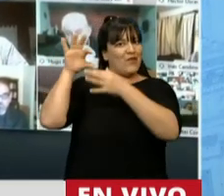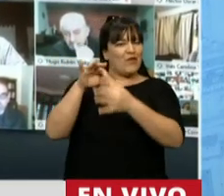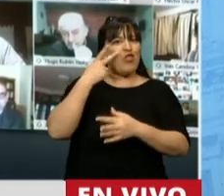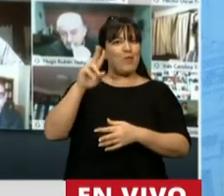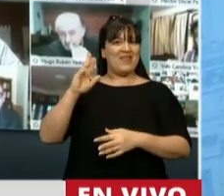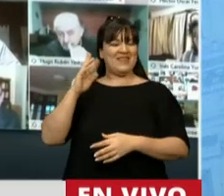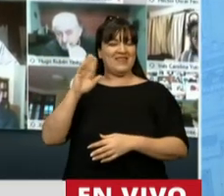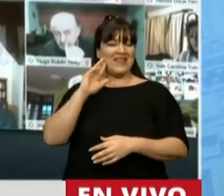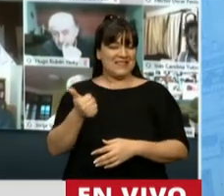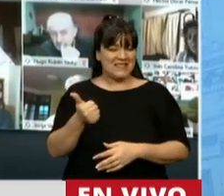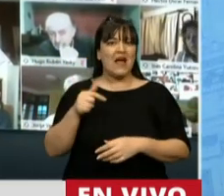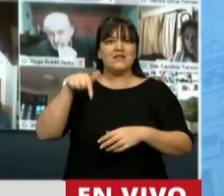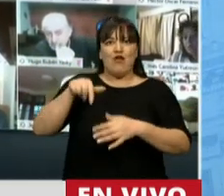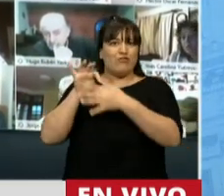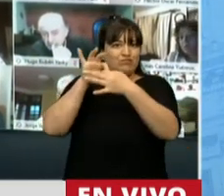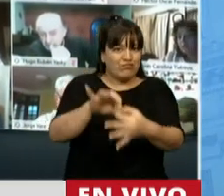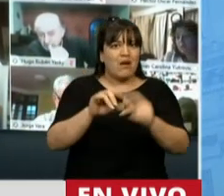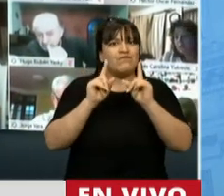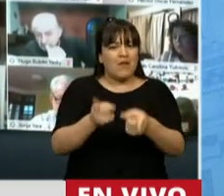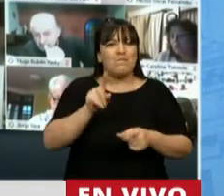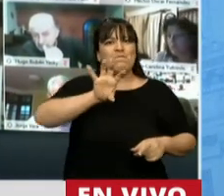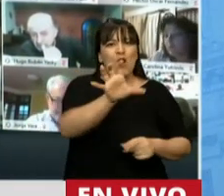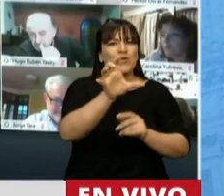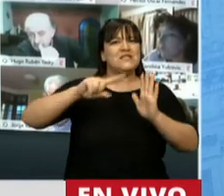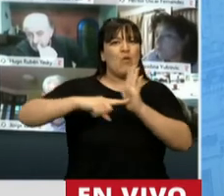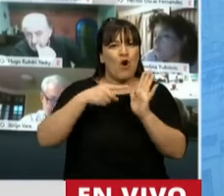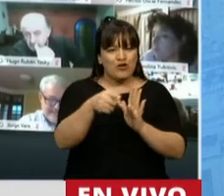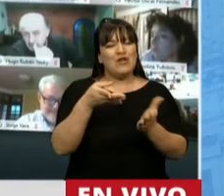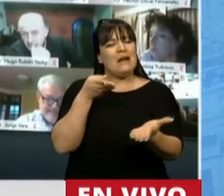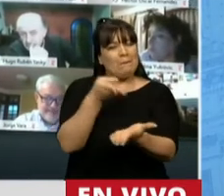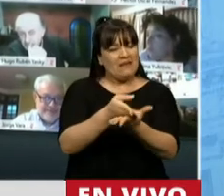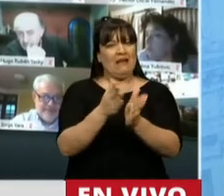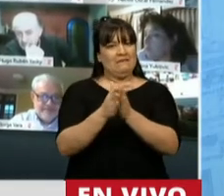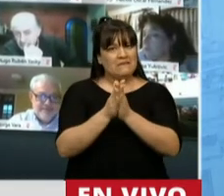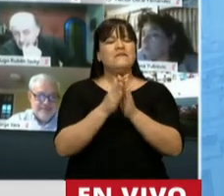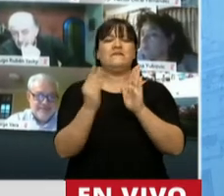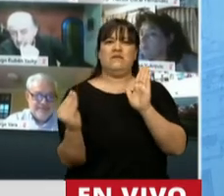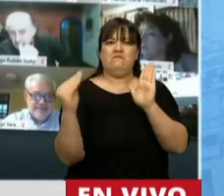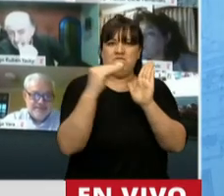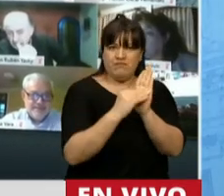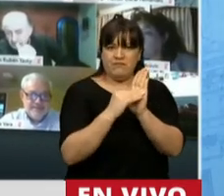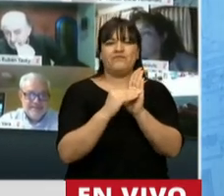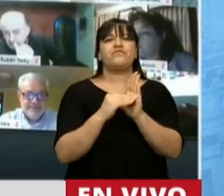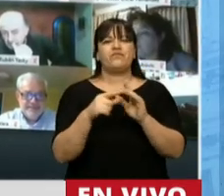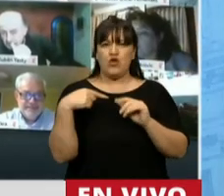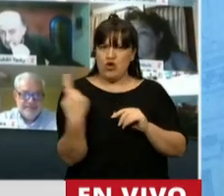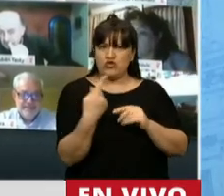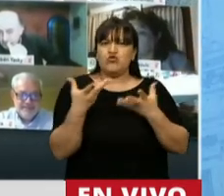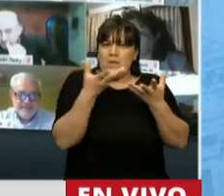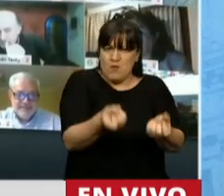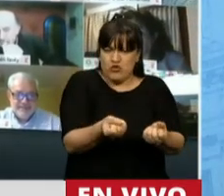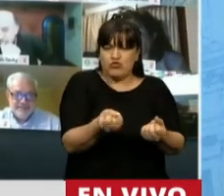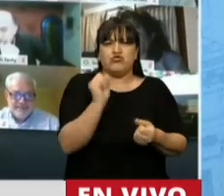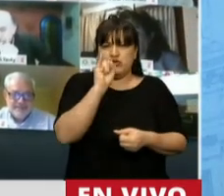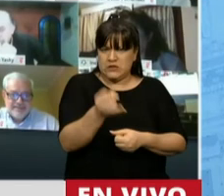Argentina en general y en particular nuestra provincia de Buenos Aires, voy a solicitar que se acompañe y que